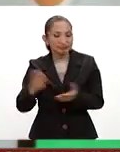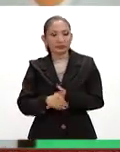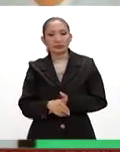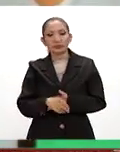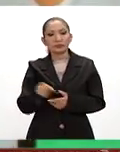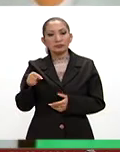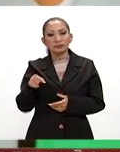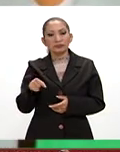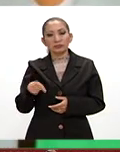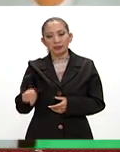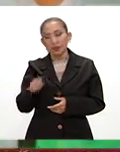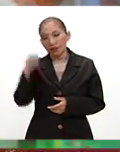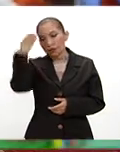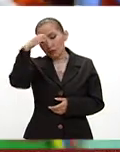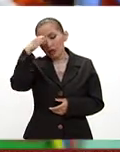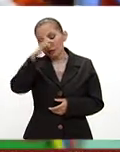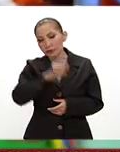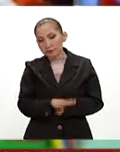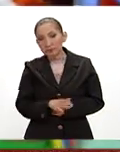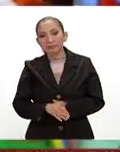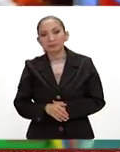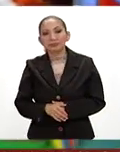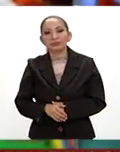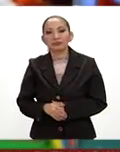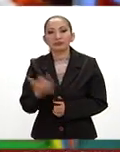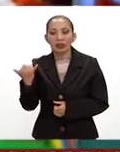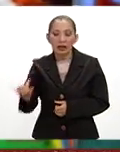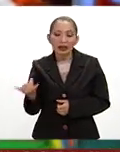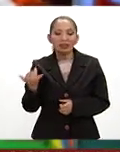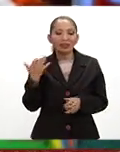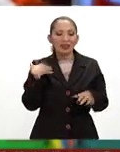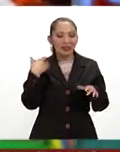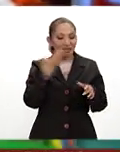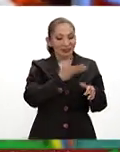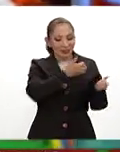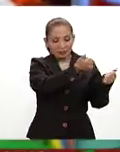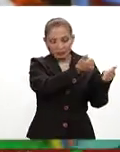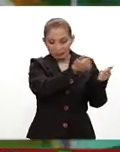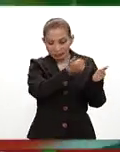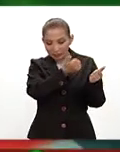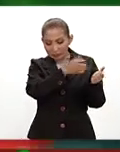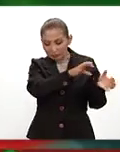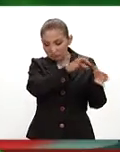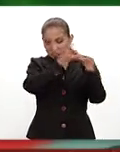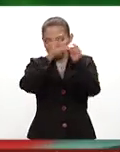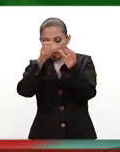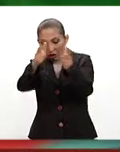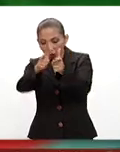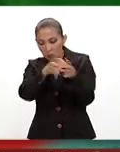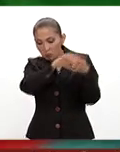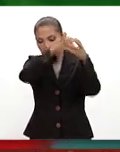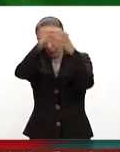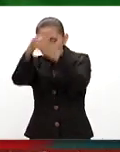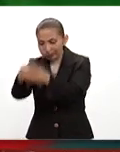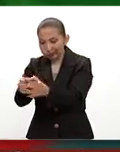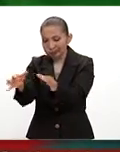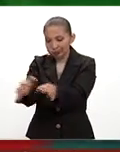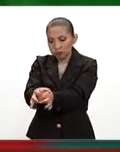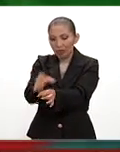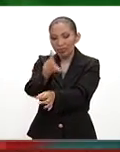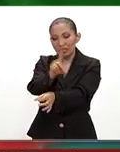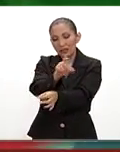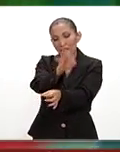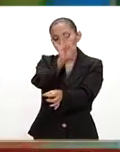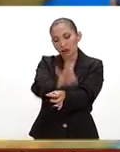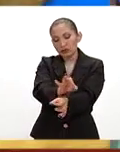con experiencia y se trajo un grupo pequeño, todavía el 30%